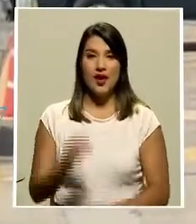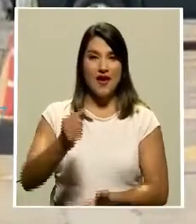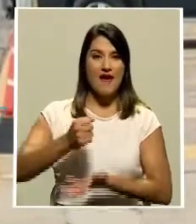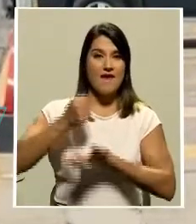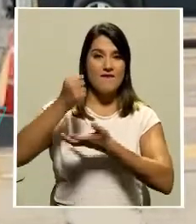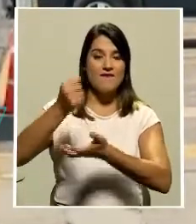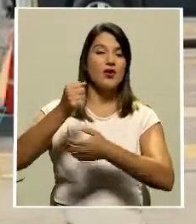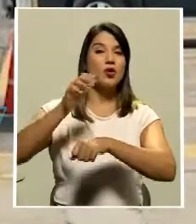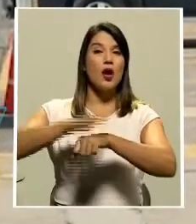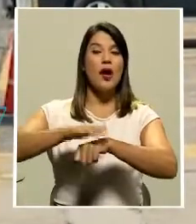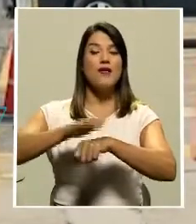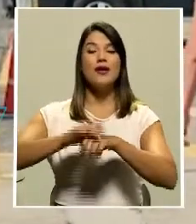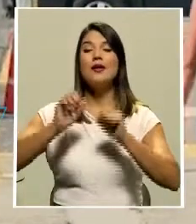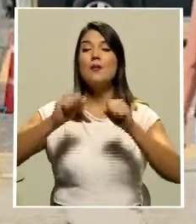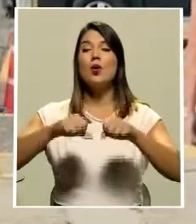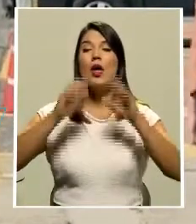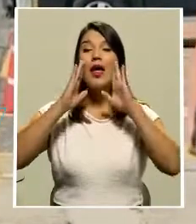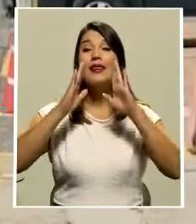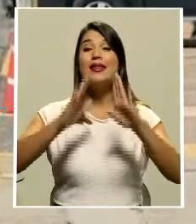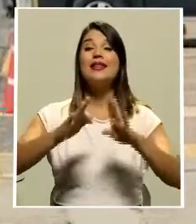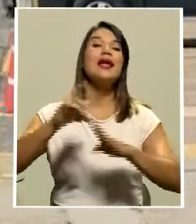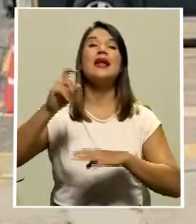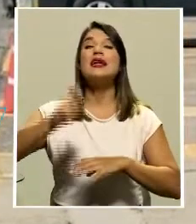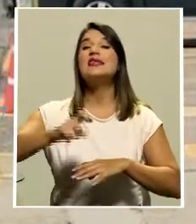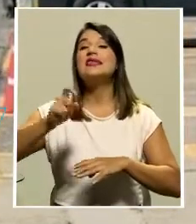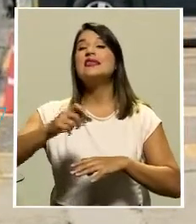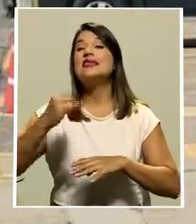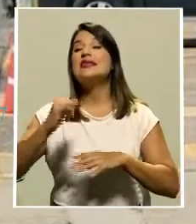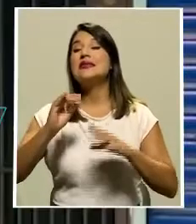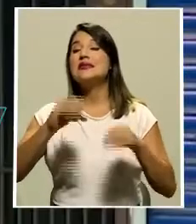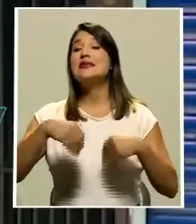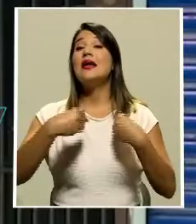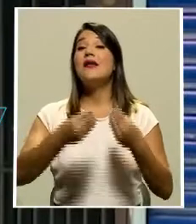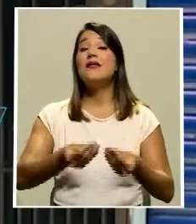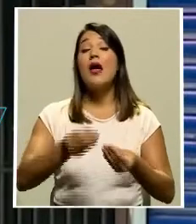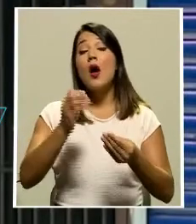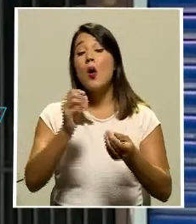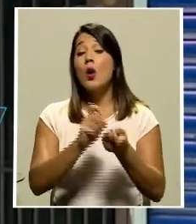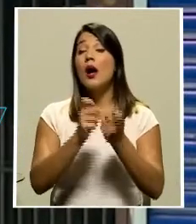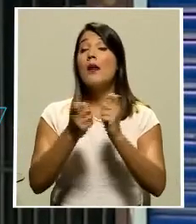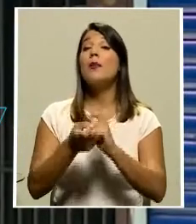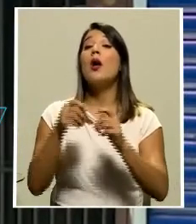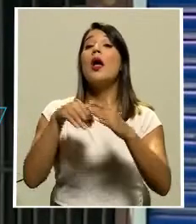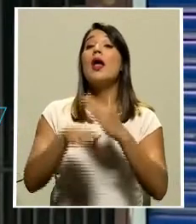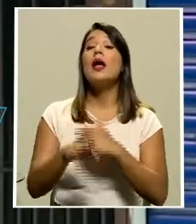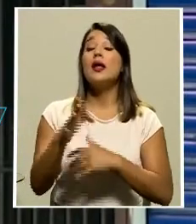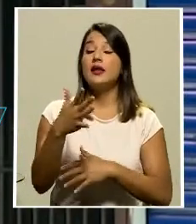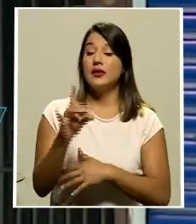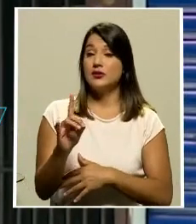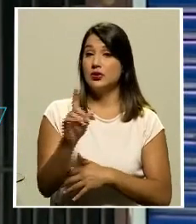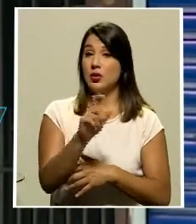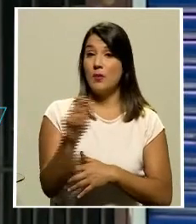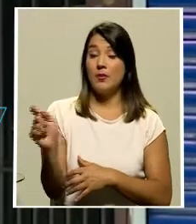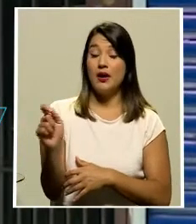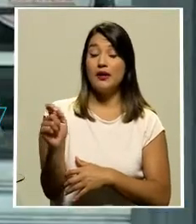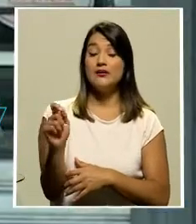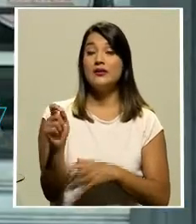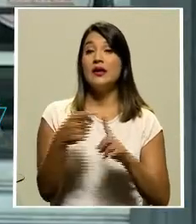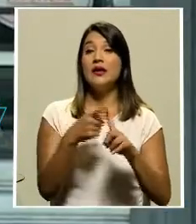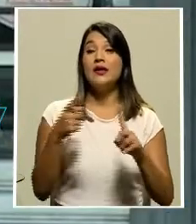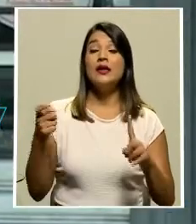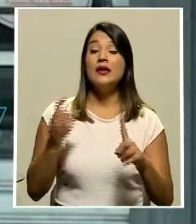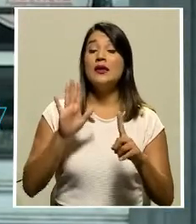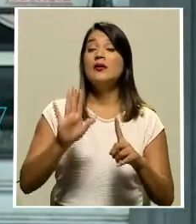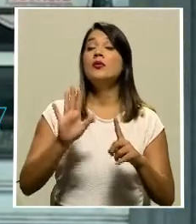avales cubrirá aquellas operaciones crediticias que sean otorgadas o reestructuradas en el plazo de 18 meses a partir de su